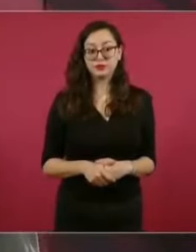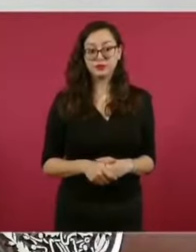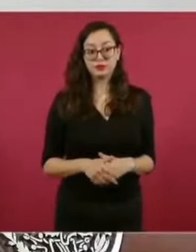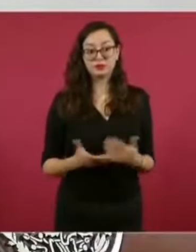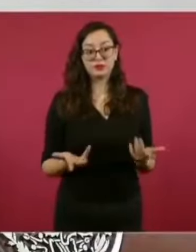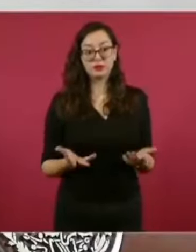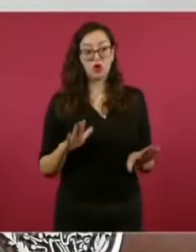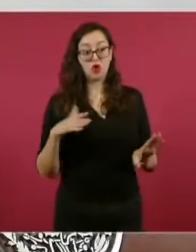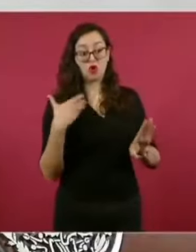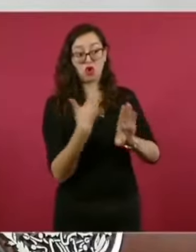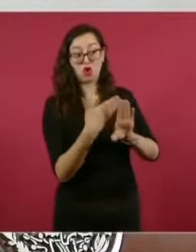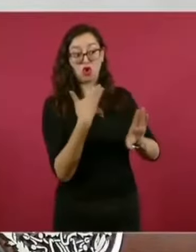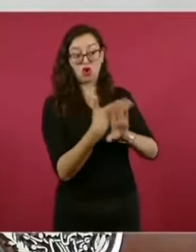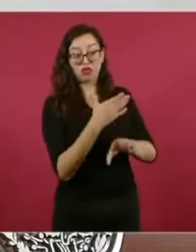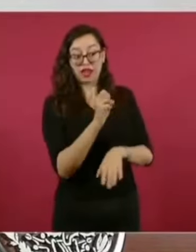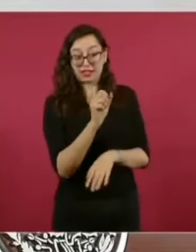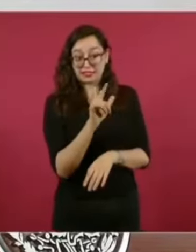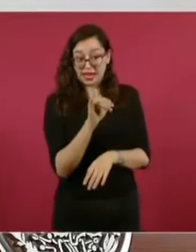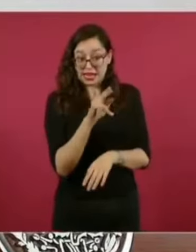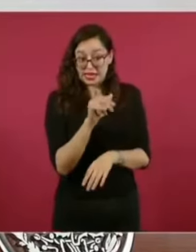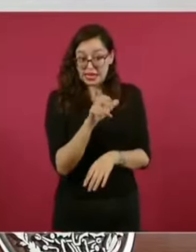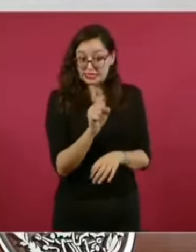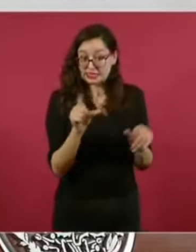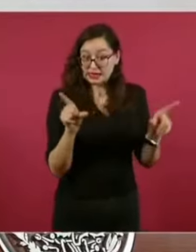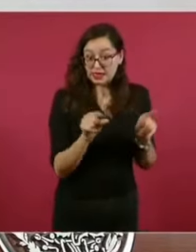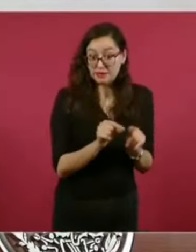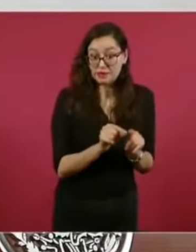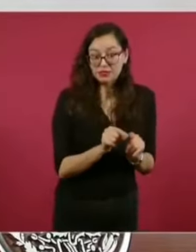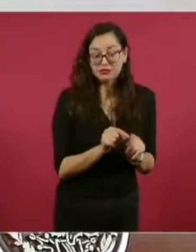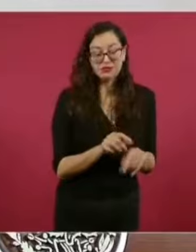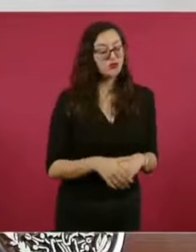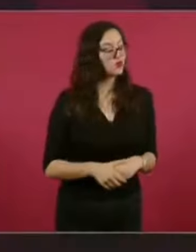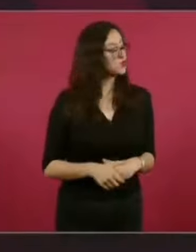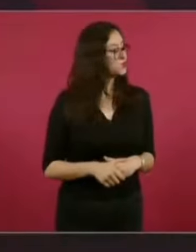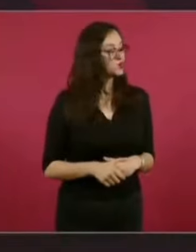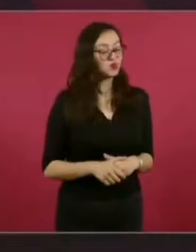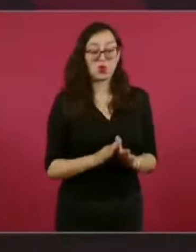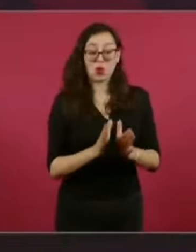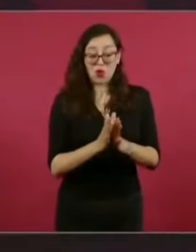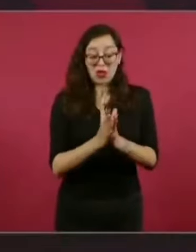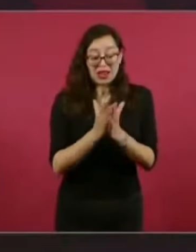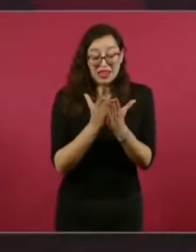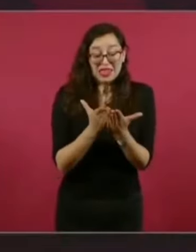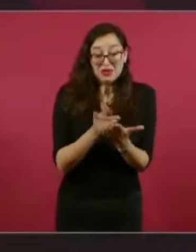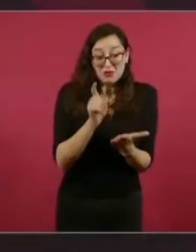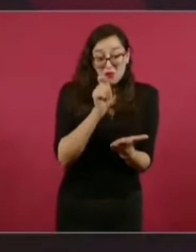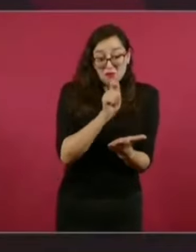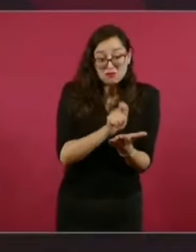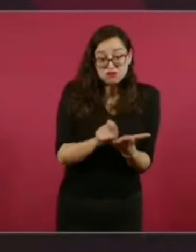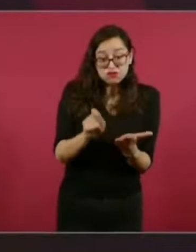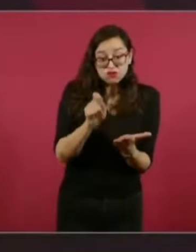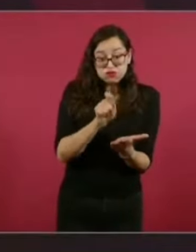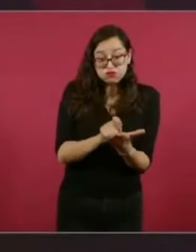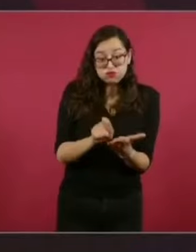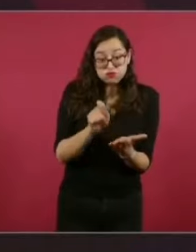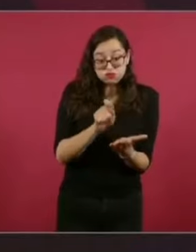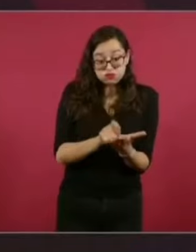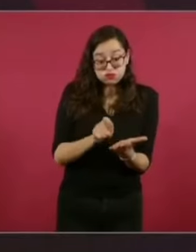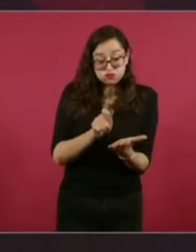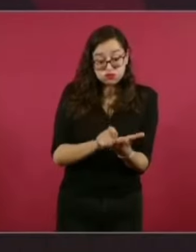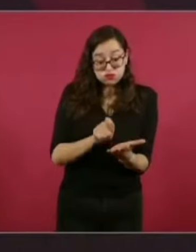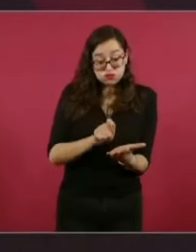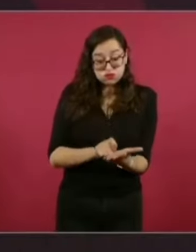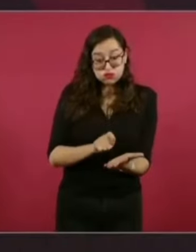Escribió un libro sobre el expediente